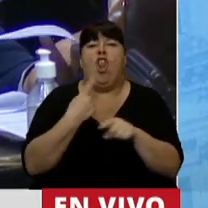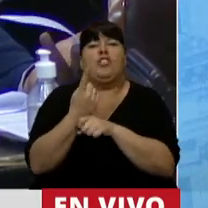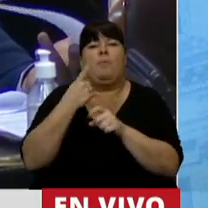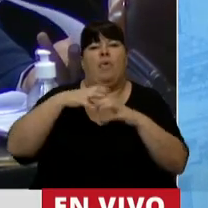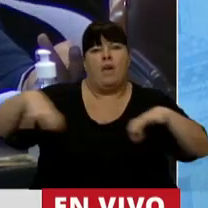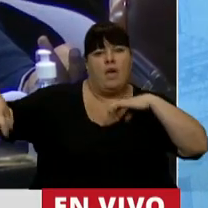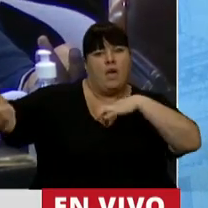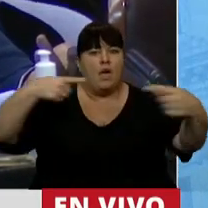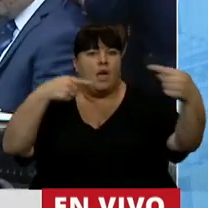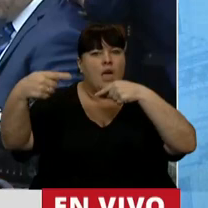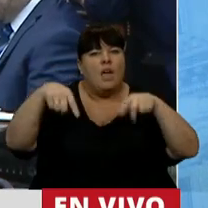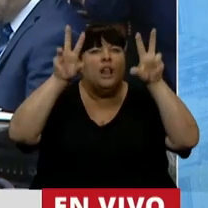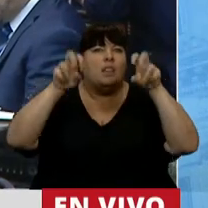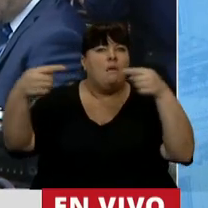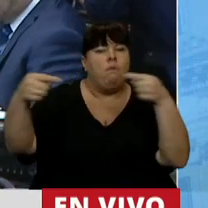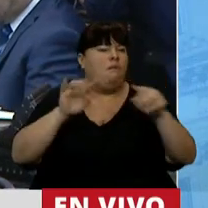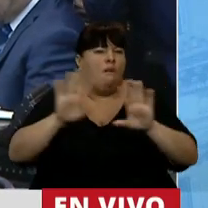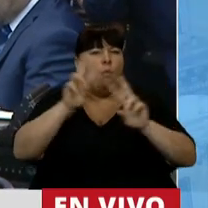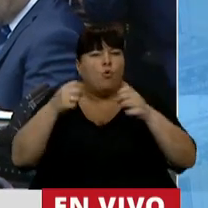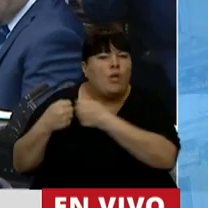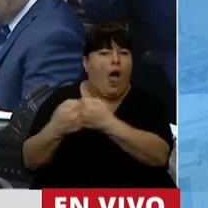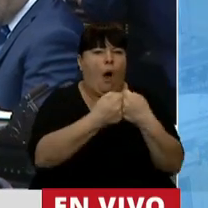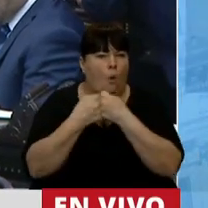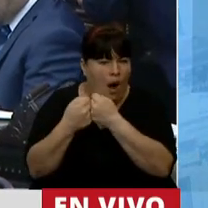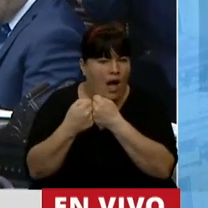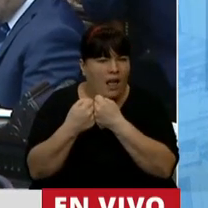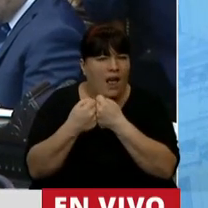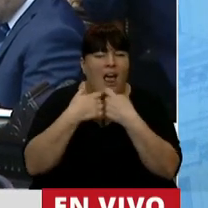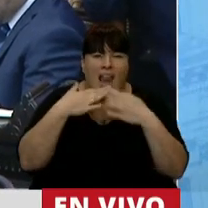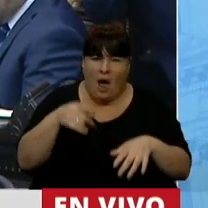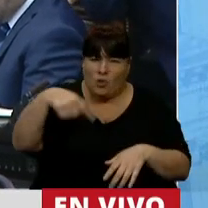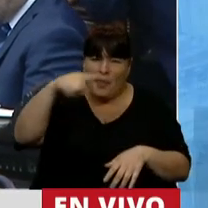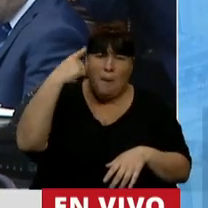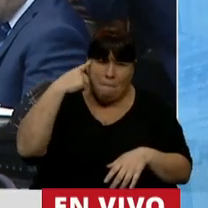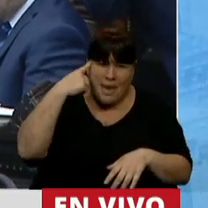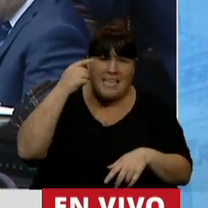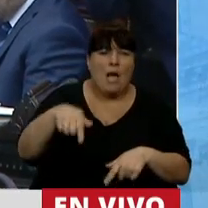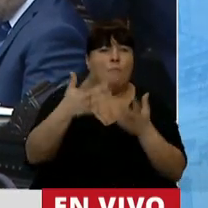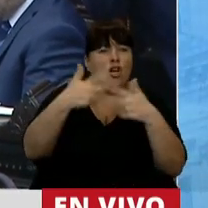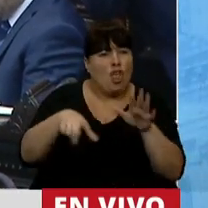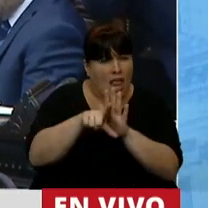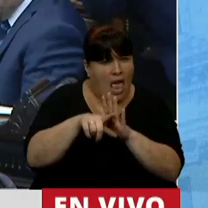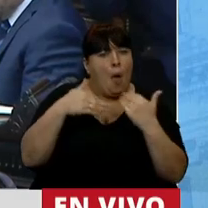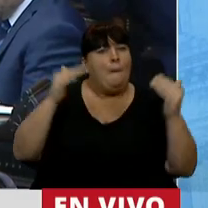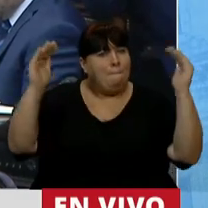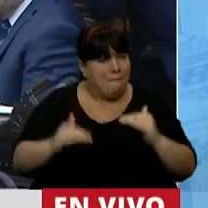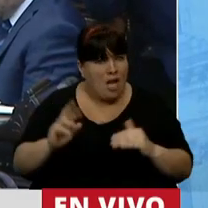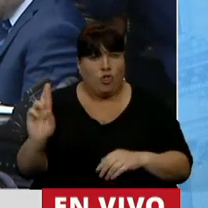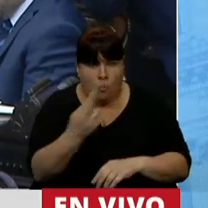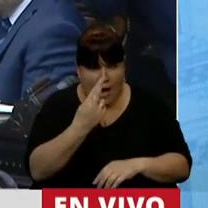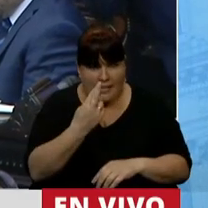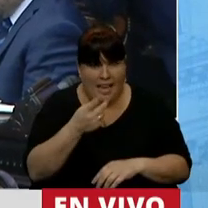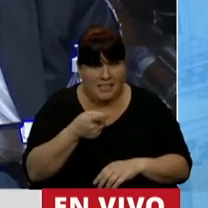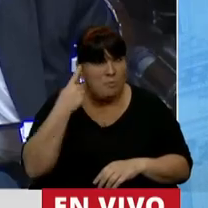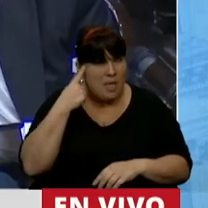dividiéndonos con estos temas. ¿Realmente creen que con este proyecto vamos a disminuir la mortalidad